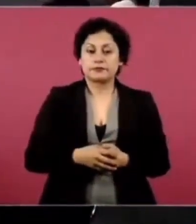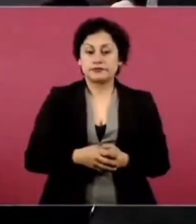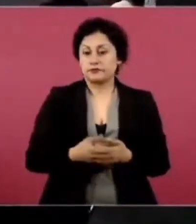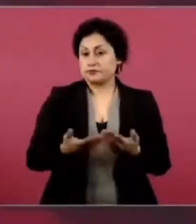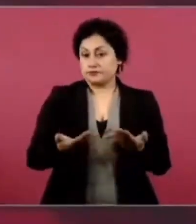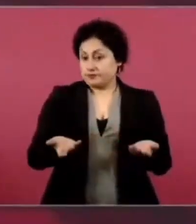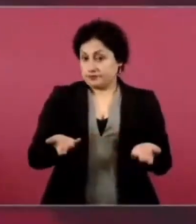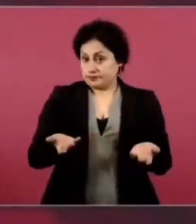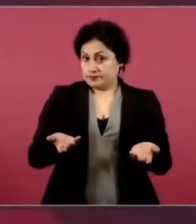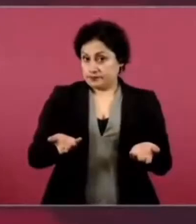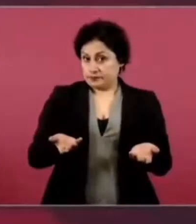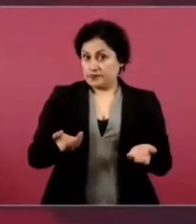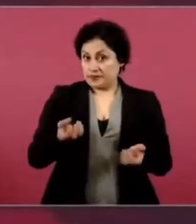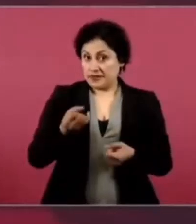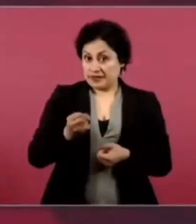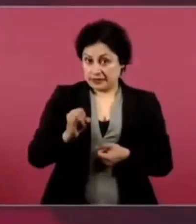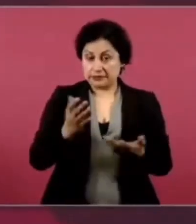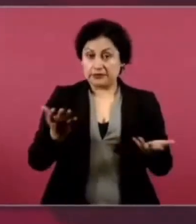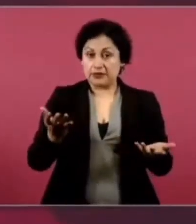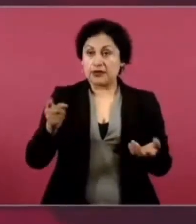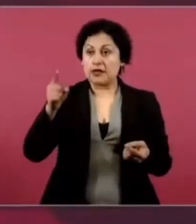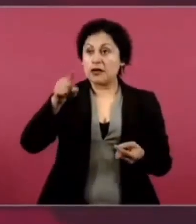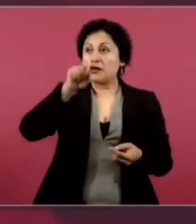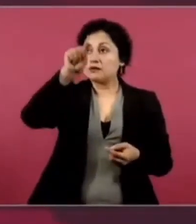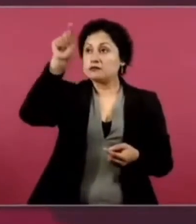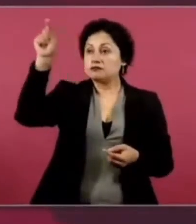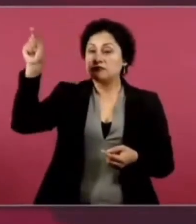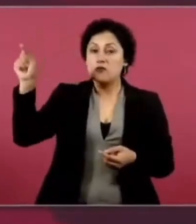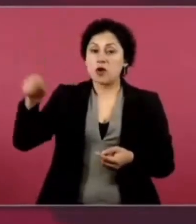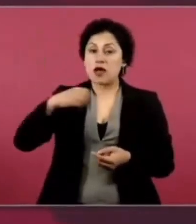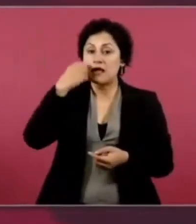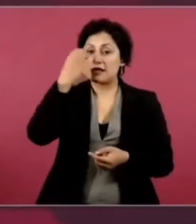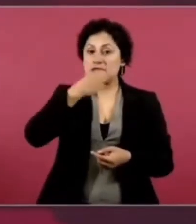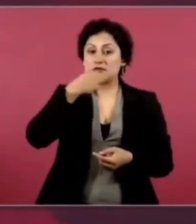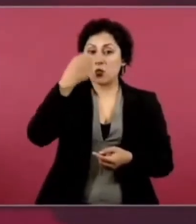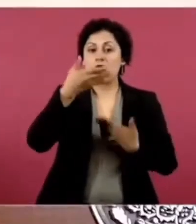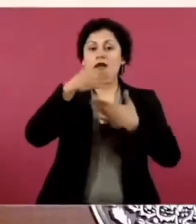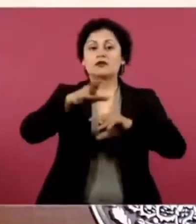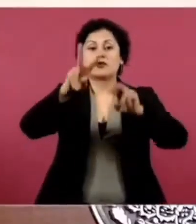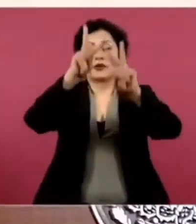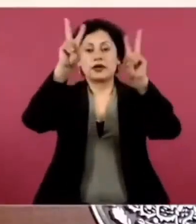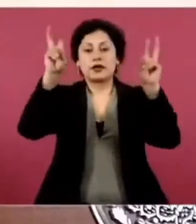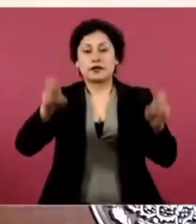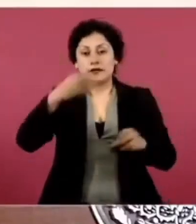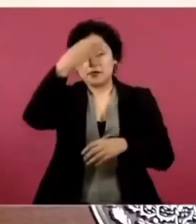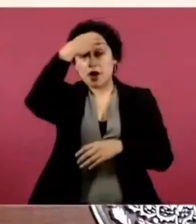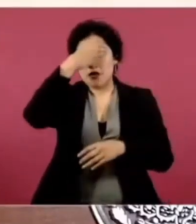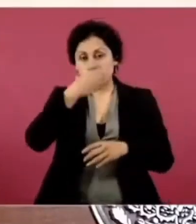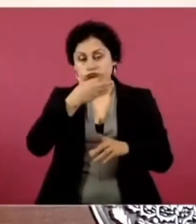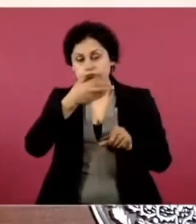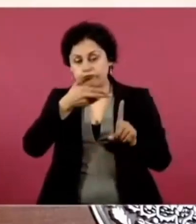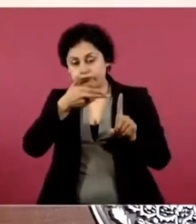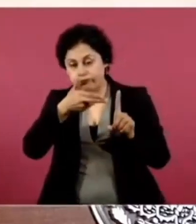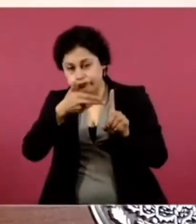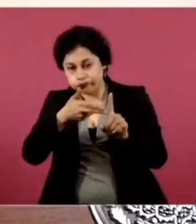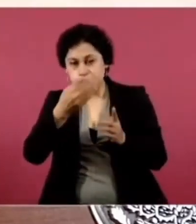hay escuelas de soldadores por todos lados.